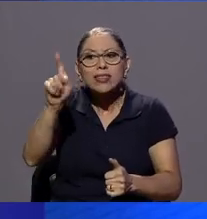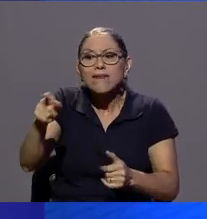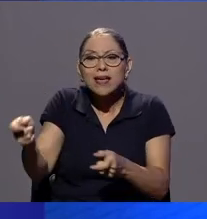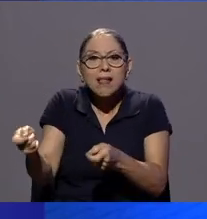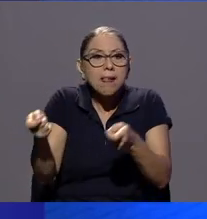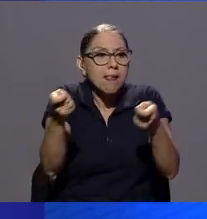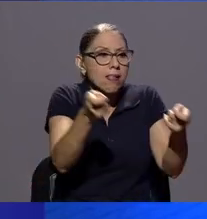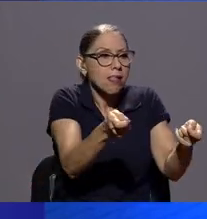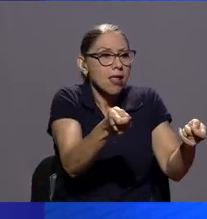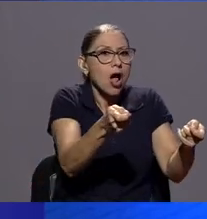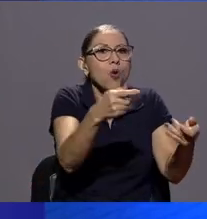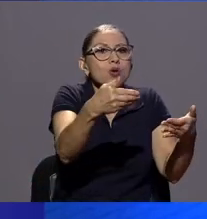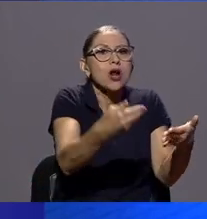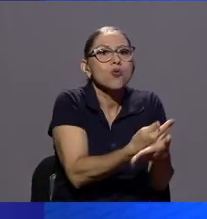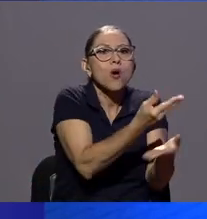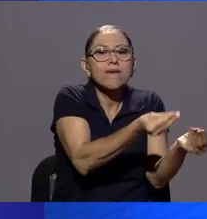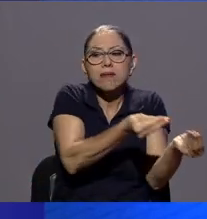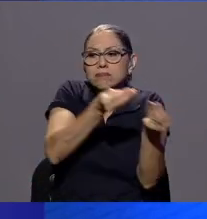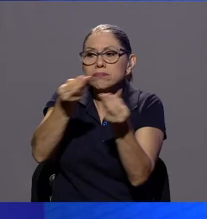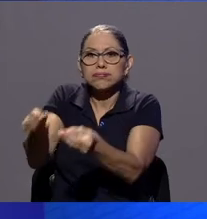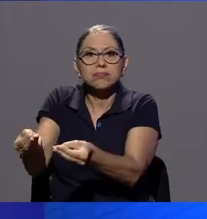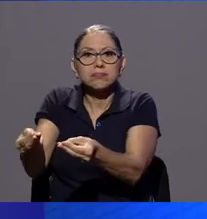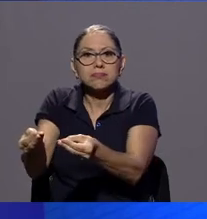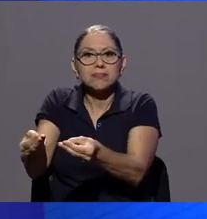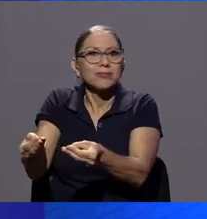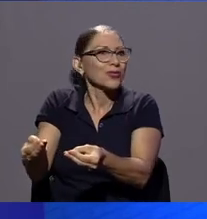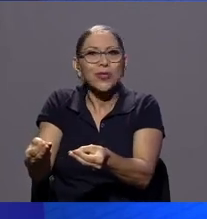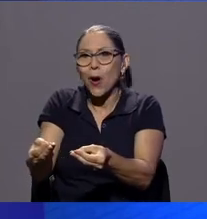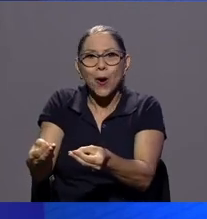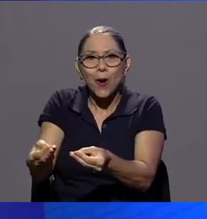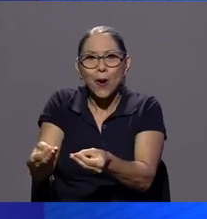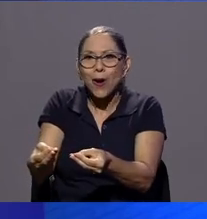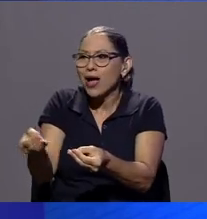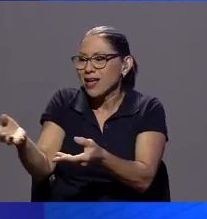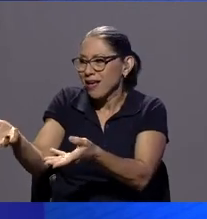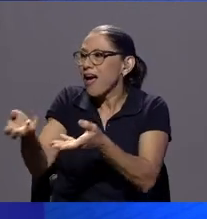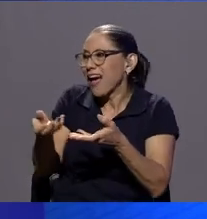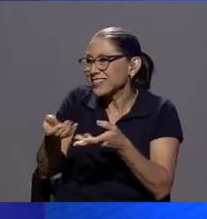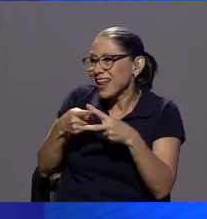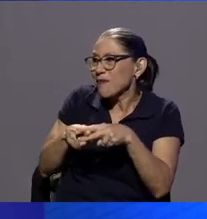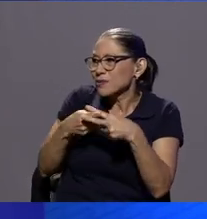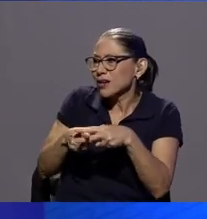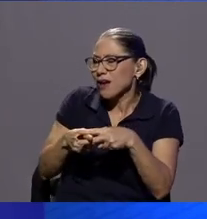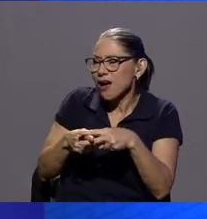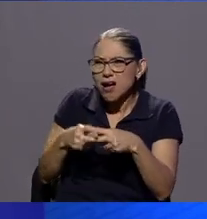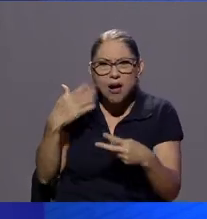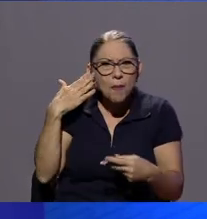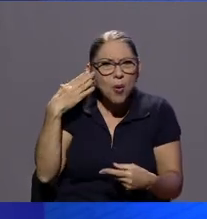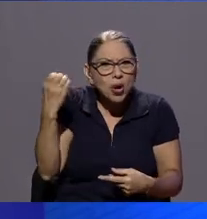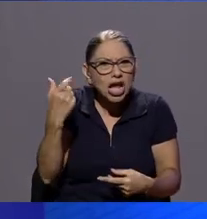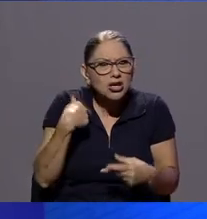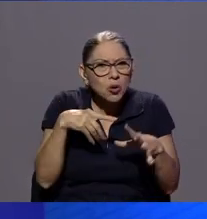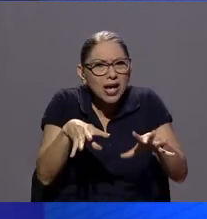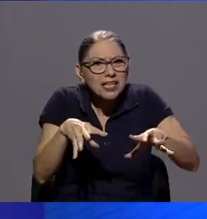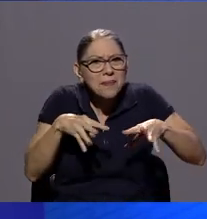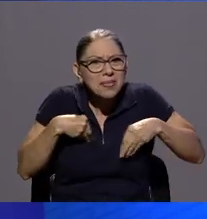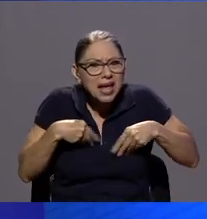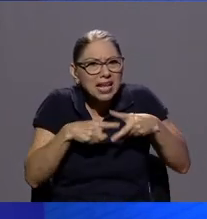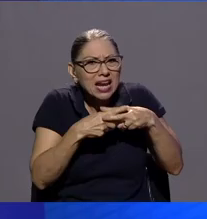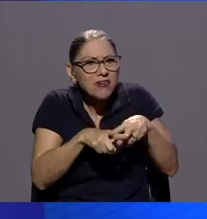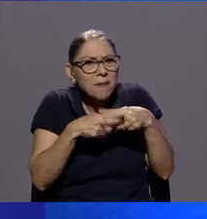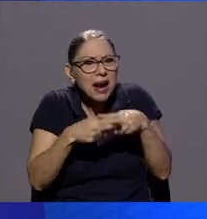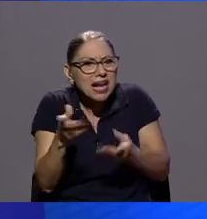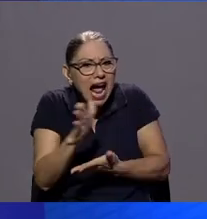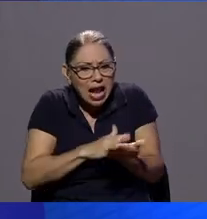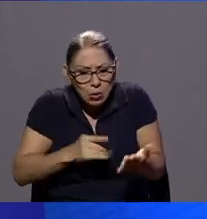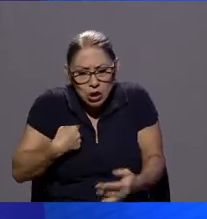o le ofrecen la posibilidad de reparársela porque yo como consumidor debo aceptar que me reparen un artículo por el cual acabo